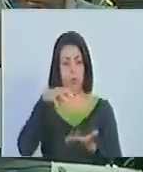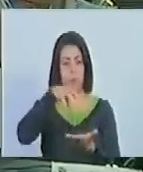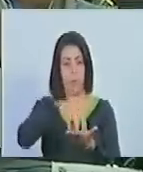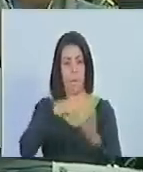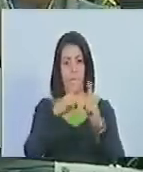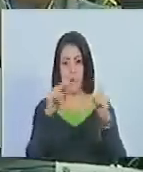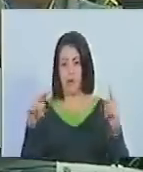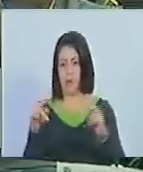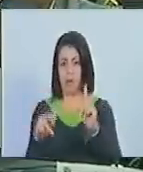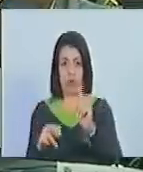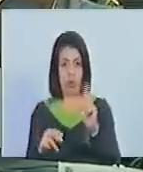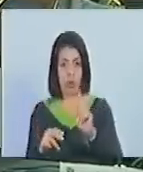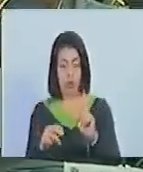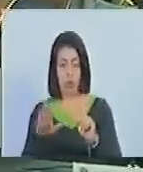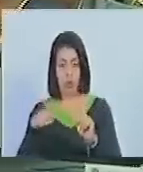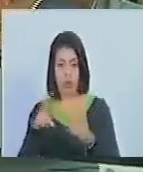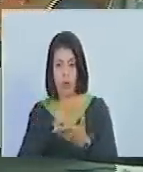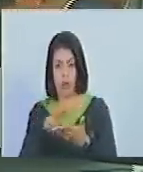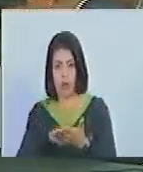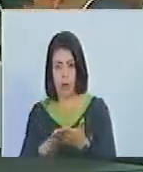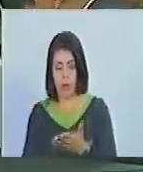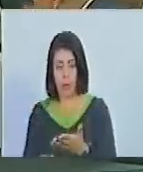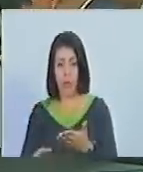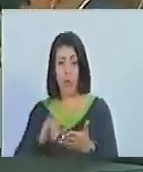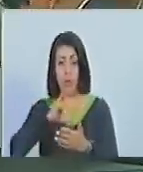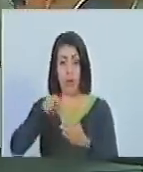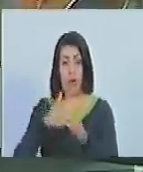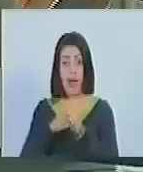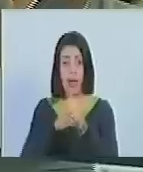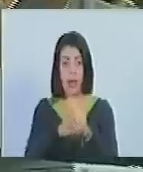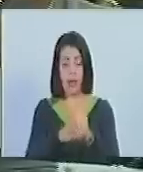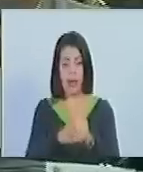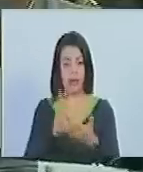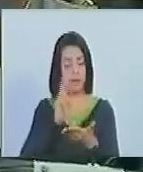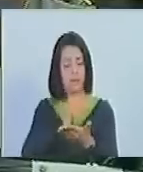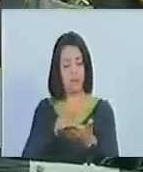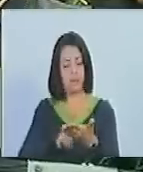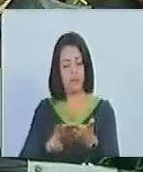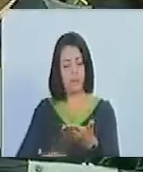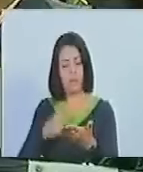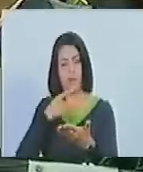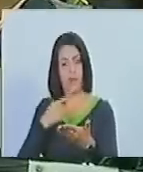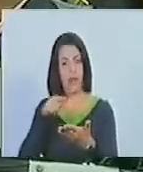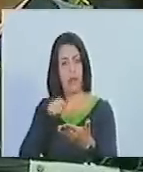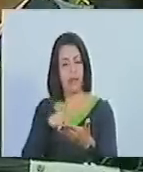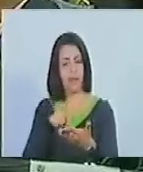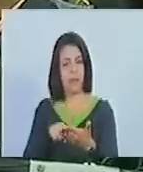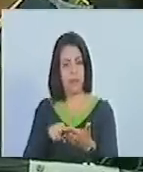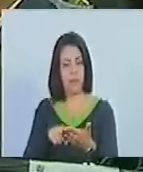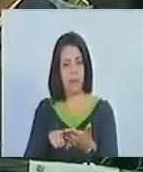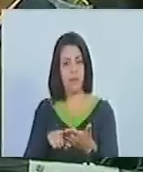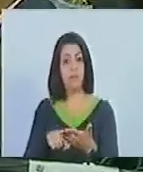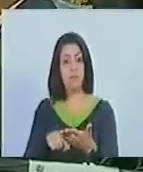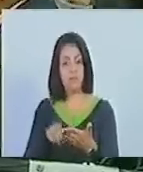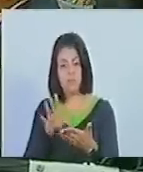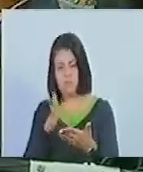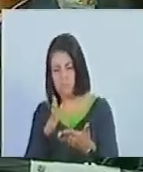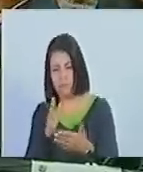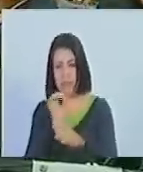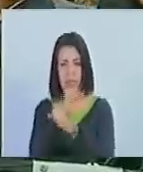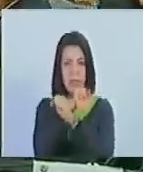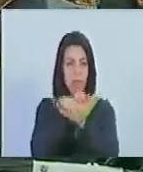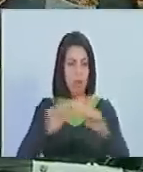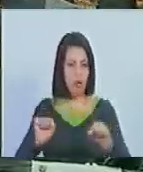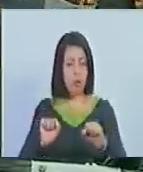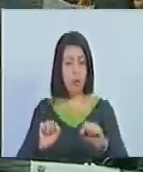Panamá cuando leemos la carta de Jamaica él visiona aunque le da un carácter de casi imposible